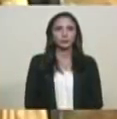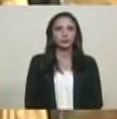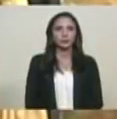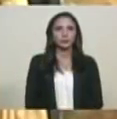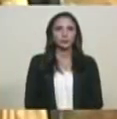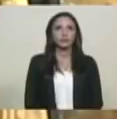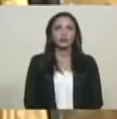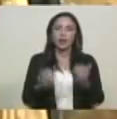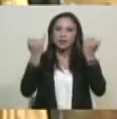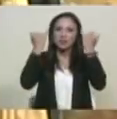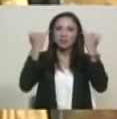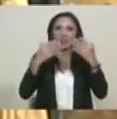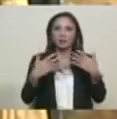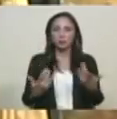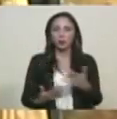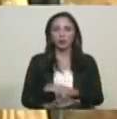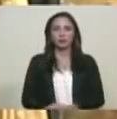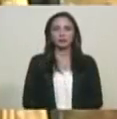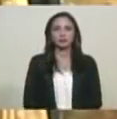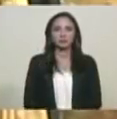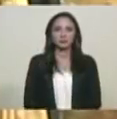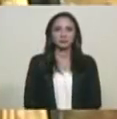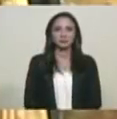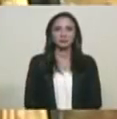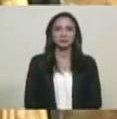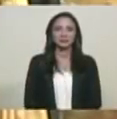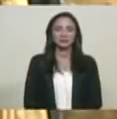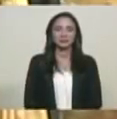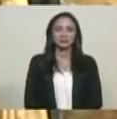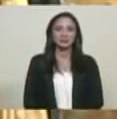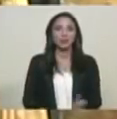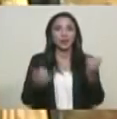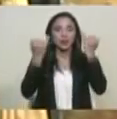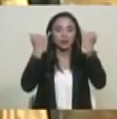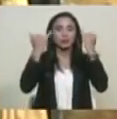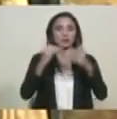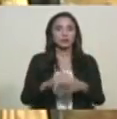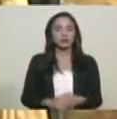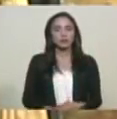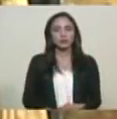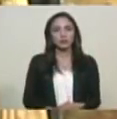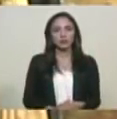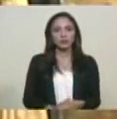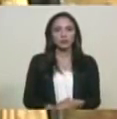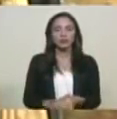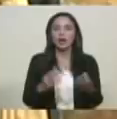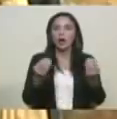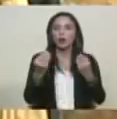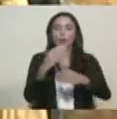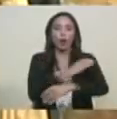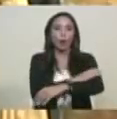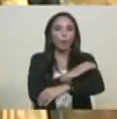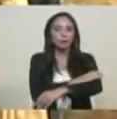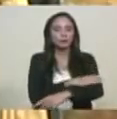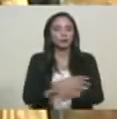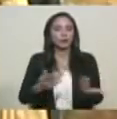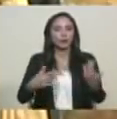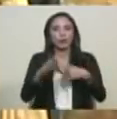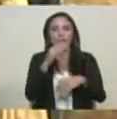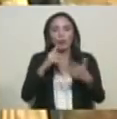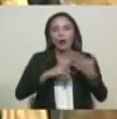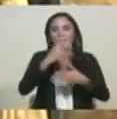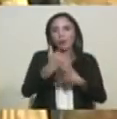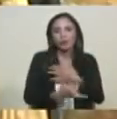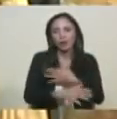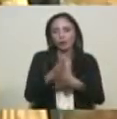puede acercar la idea, porque ha habido muchos rumores. La derecha, como no tiene política, no tiene proyecto